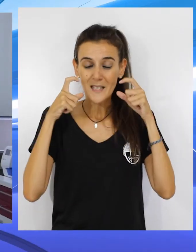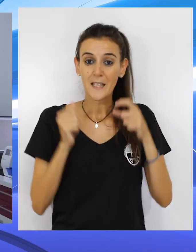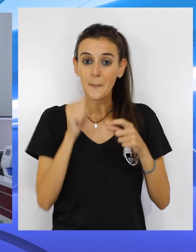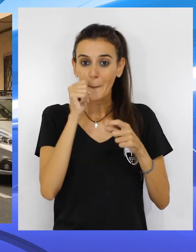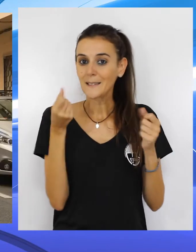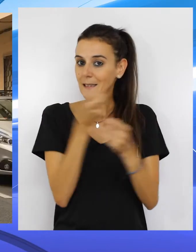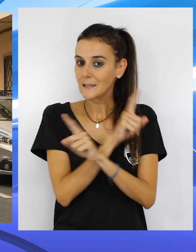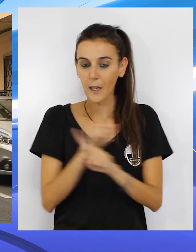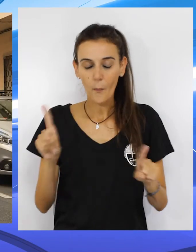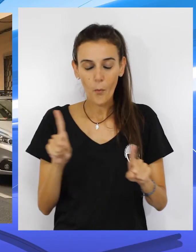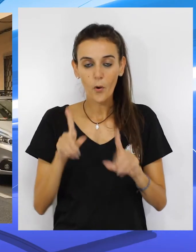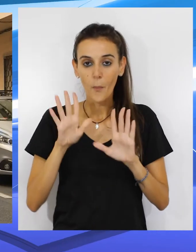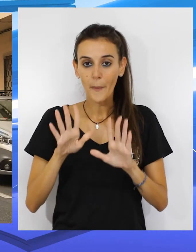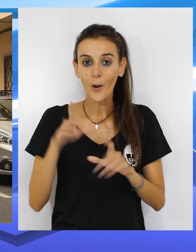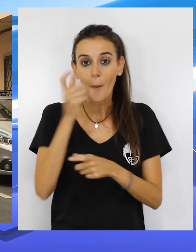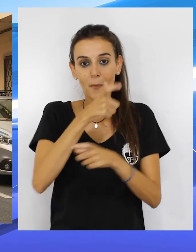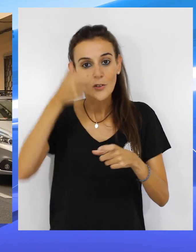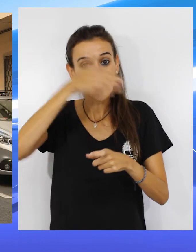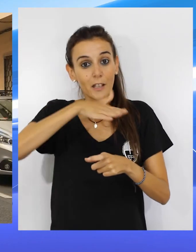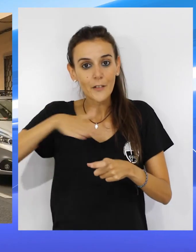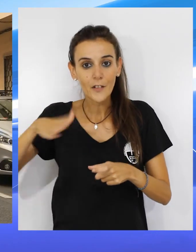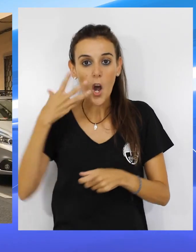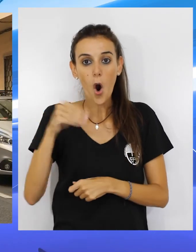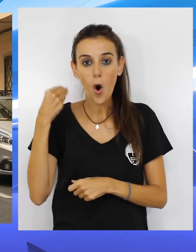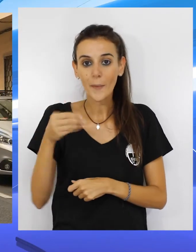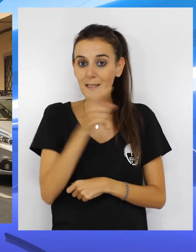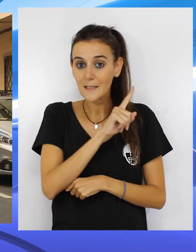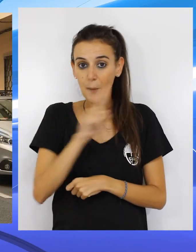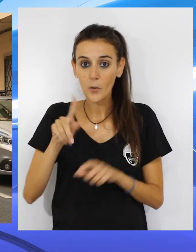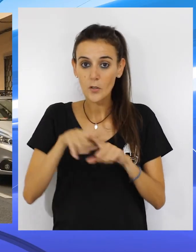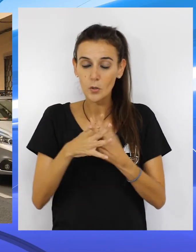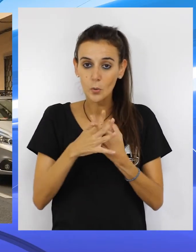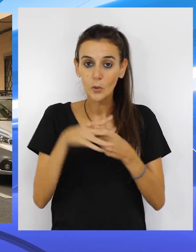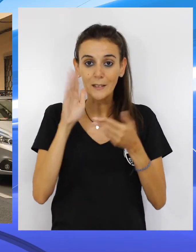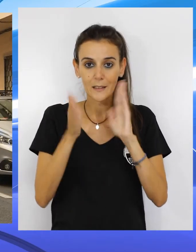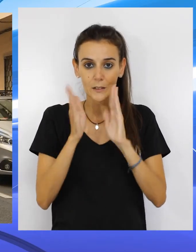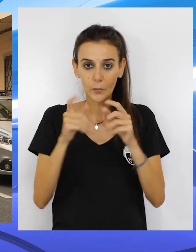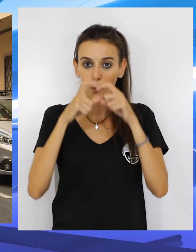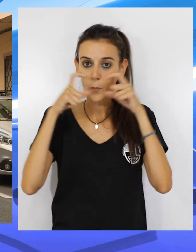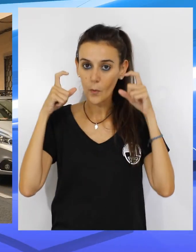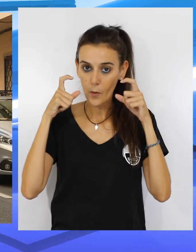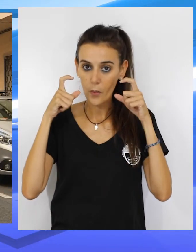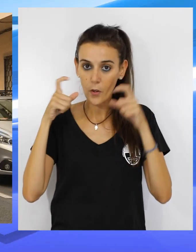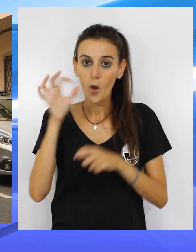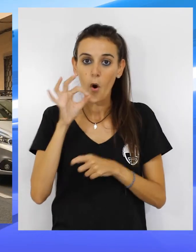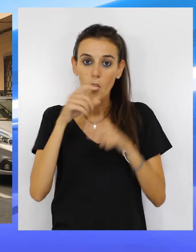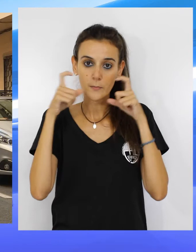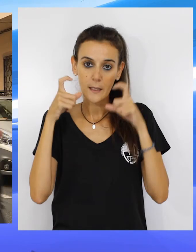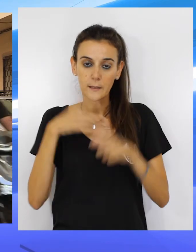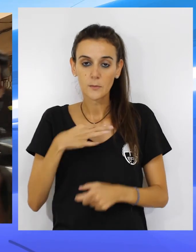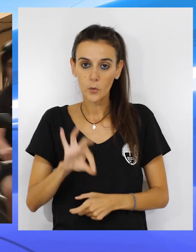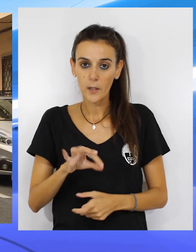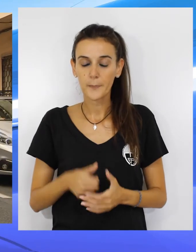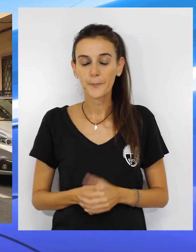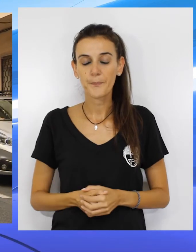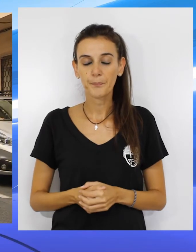implantes, sin olvidar a población infantil y a los jóvenes con sus tratamientos de corrección bucal como son los brackets.